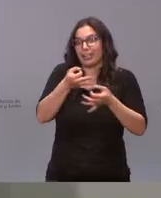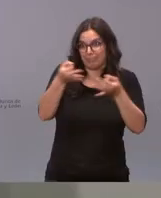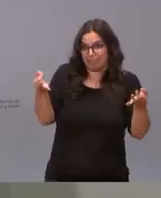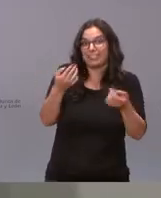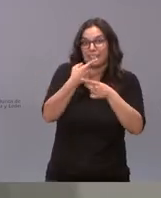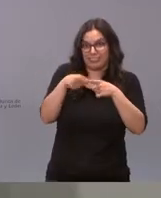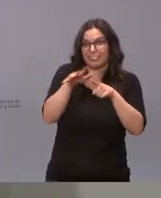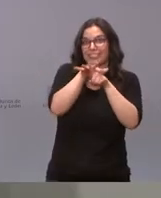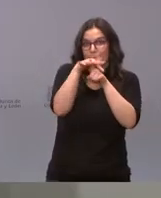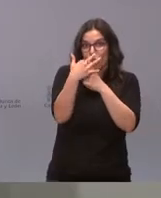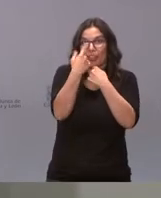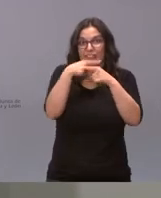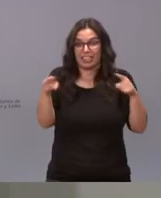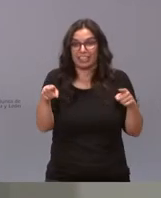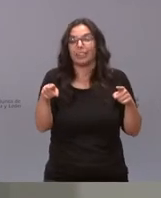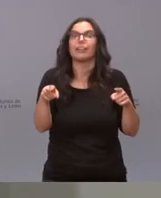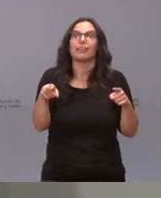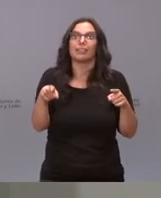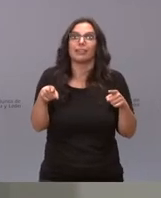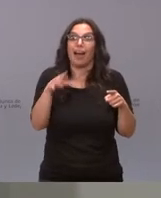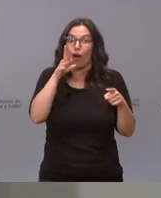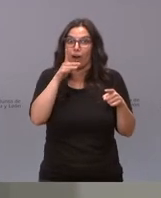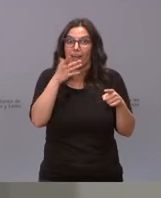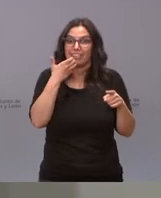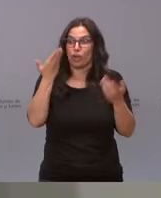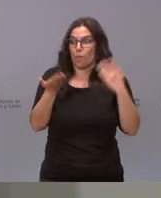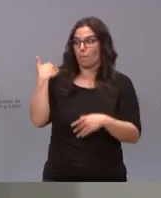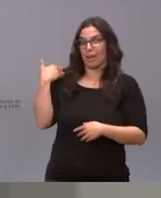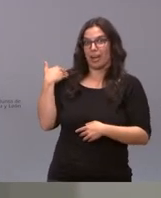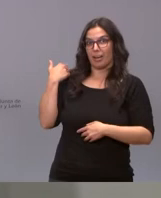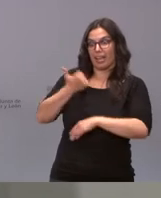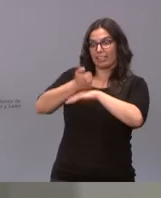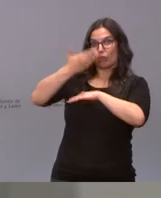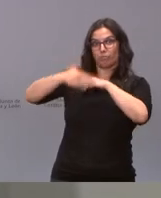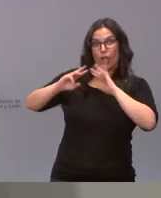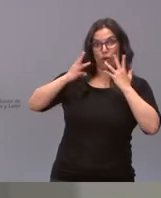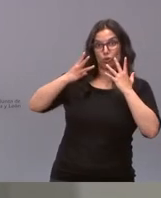cambian las circunstancias y las circunstancias son mejores que eran entonces